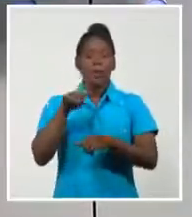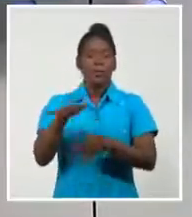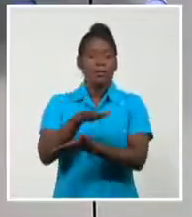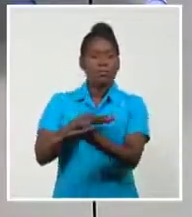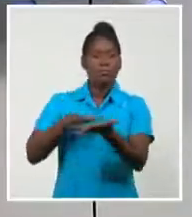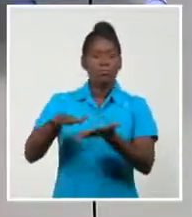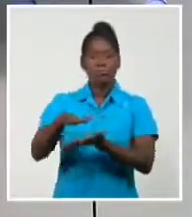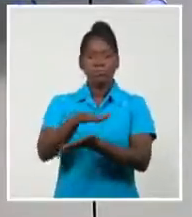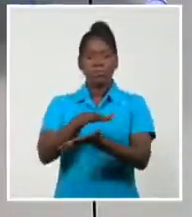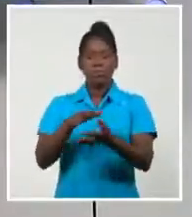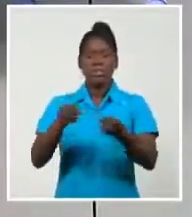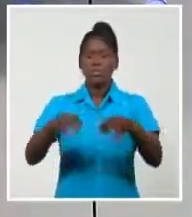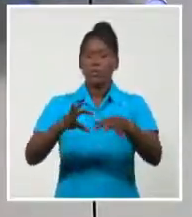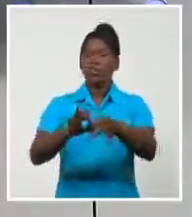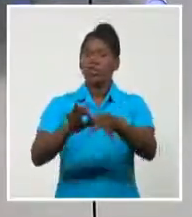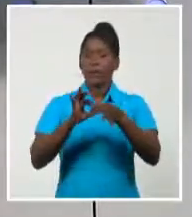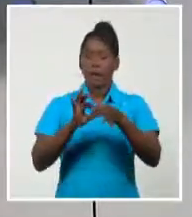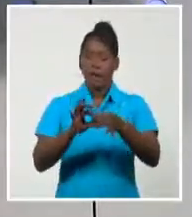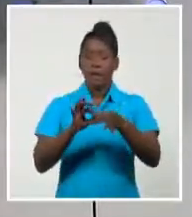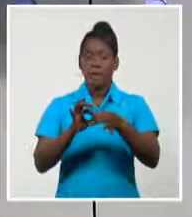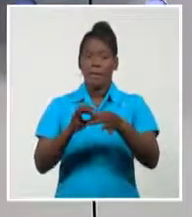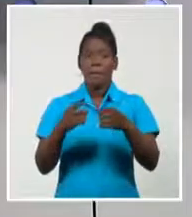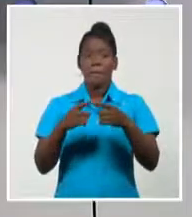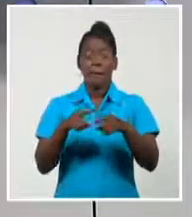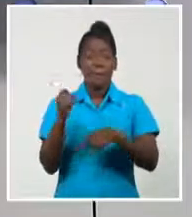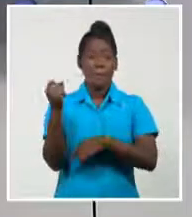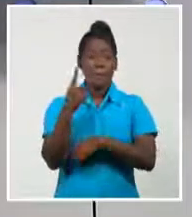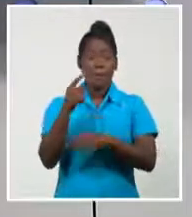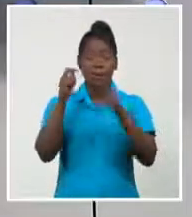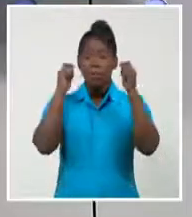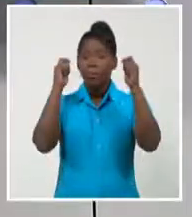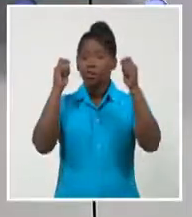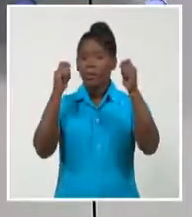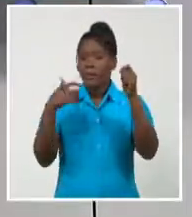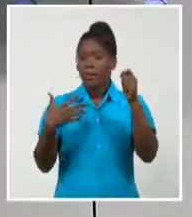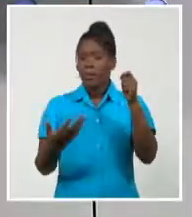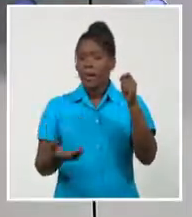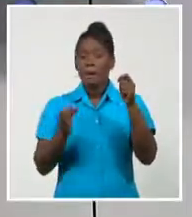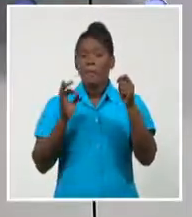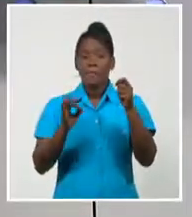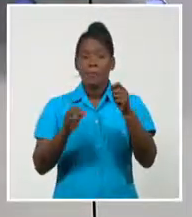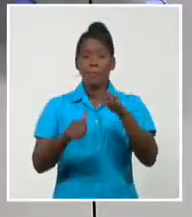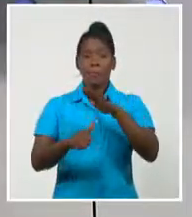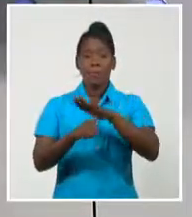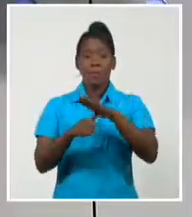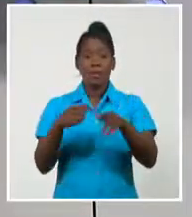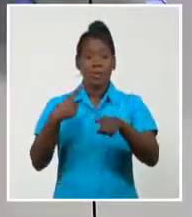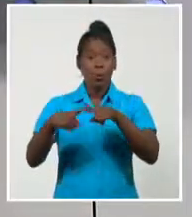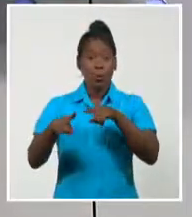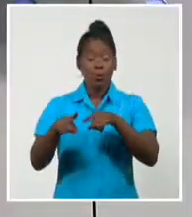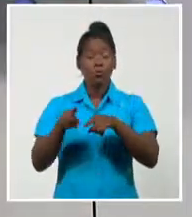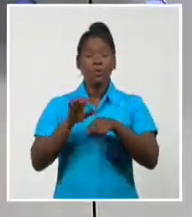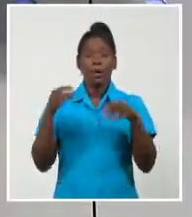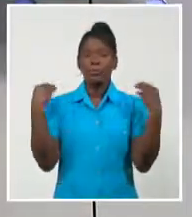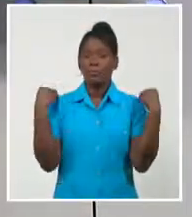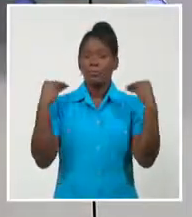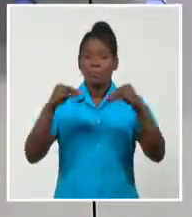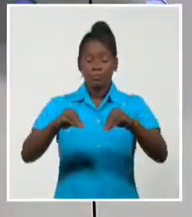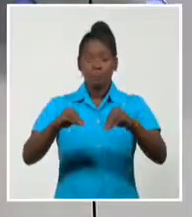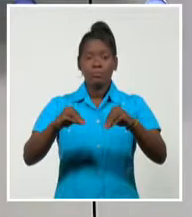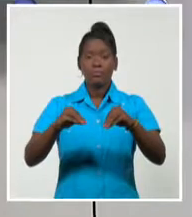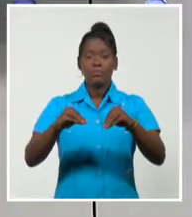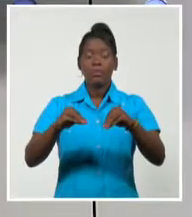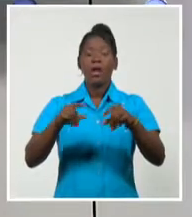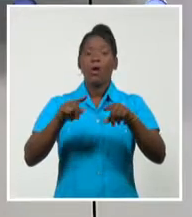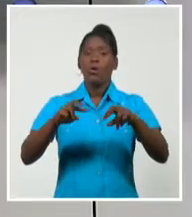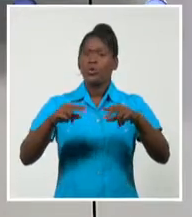problemas inmediatos. En un primer momento, las protestas se debieron a la salida impuesta al presidente Martín Vizcarra por el Congreso. Luego se